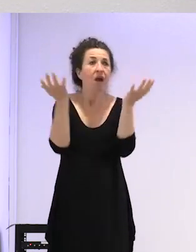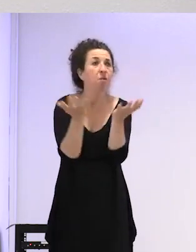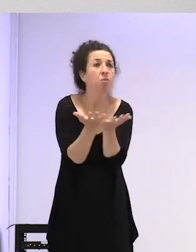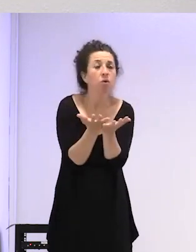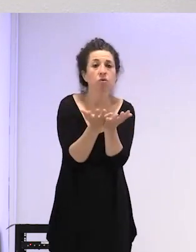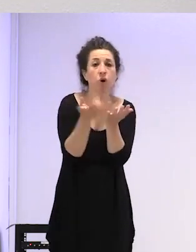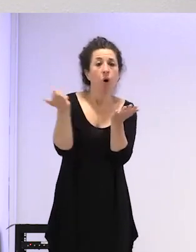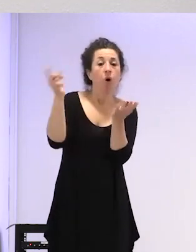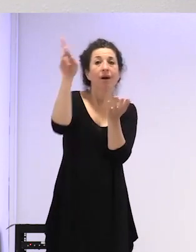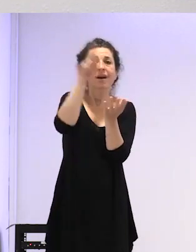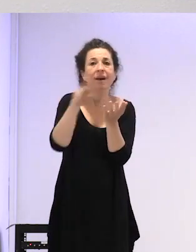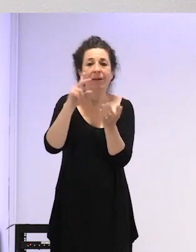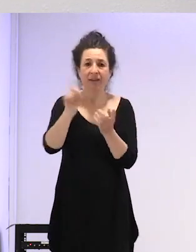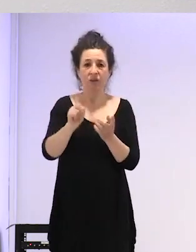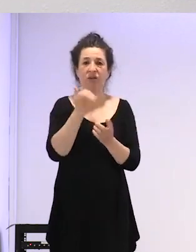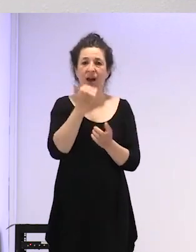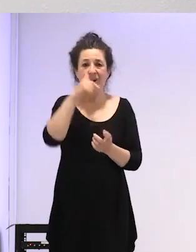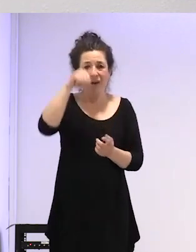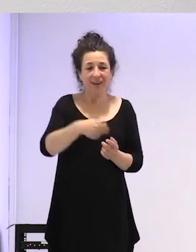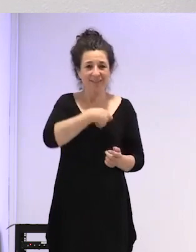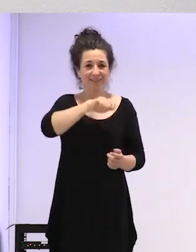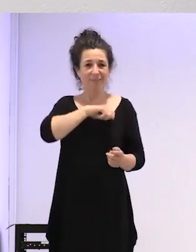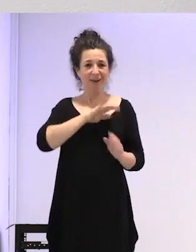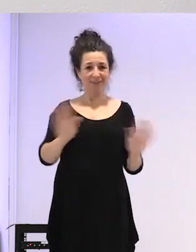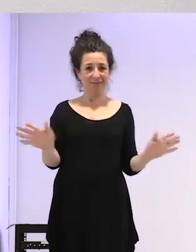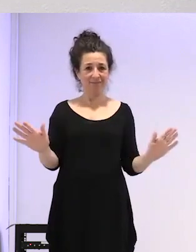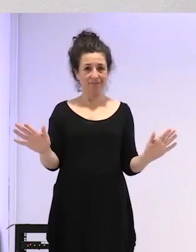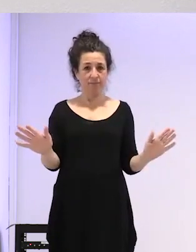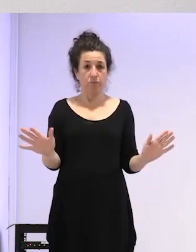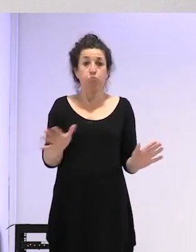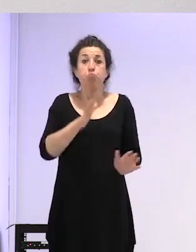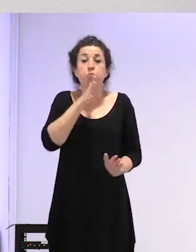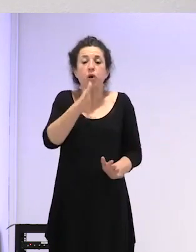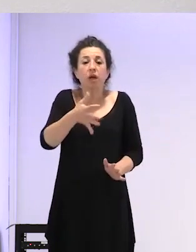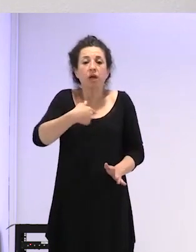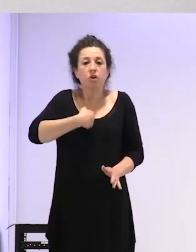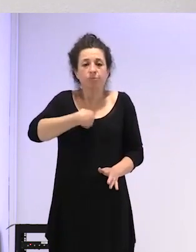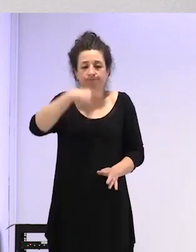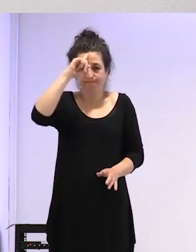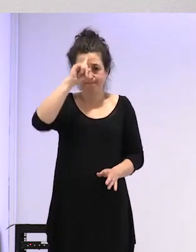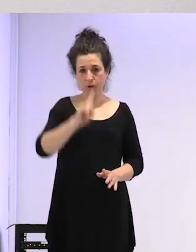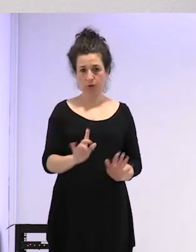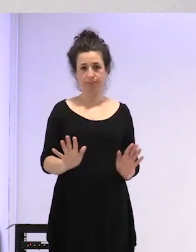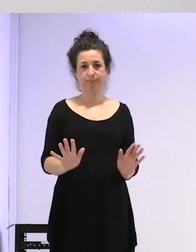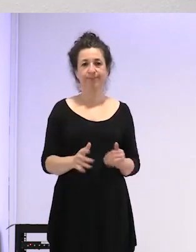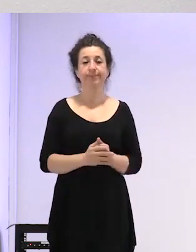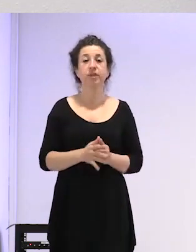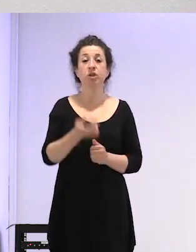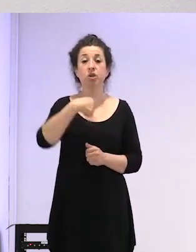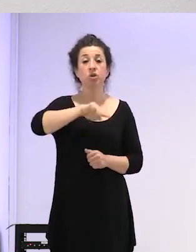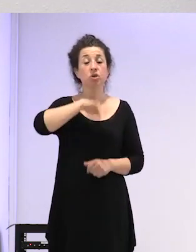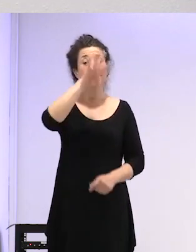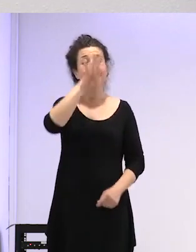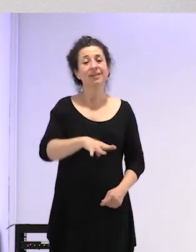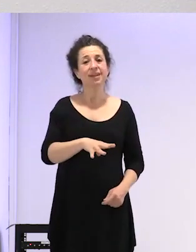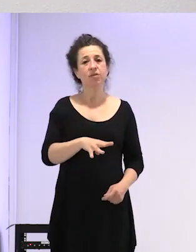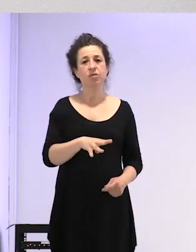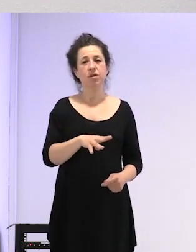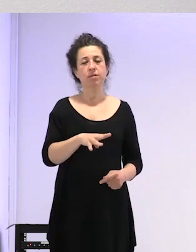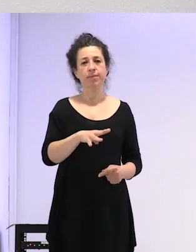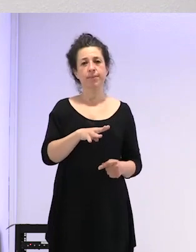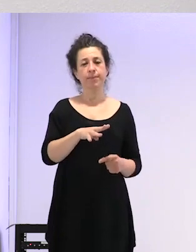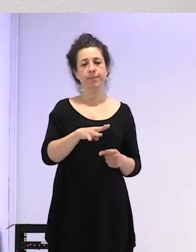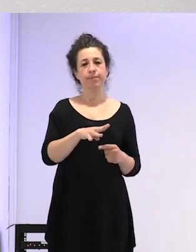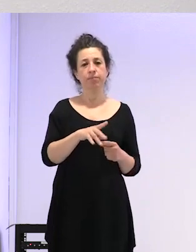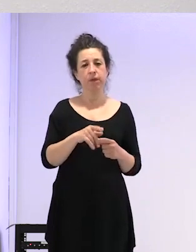o es una cosa de España el por qué yo no lo puedo decir nosotros en Cataluña después de